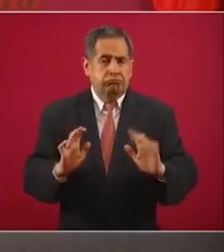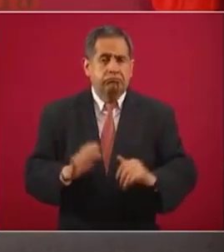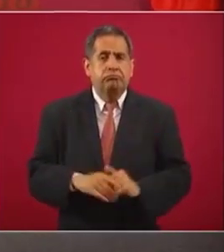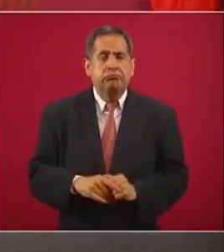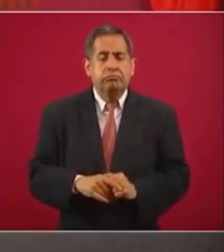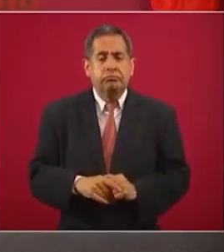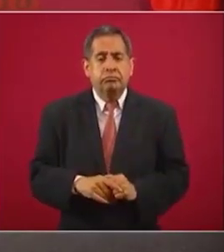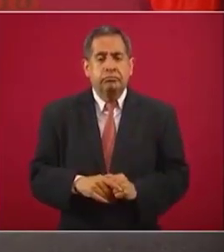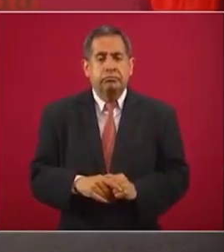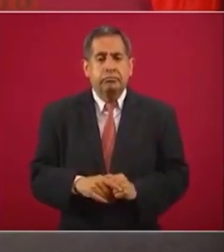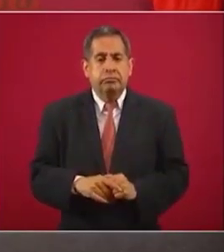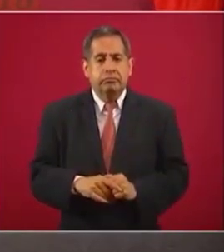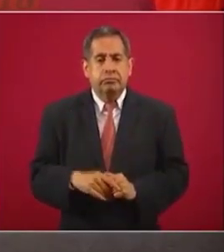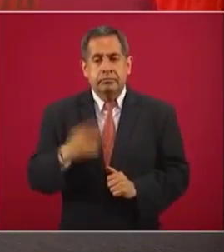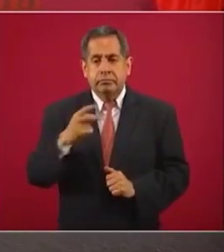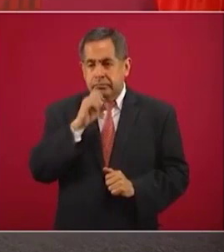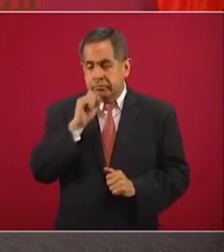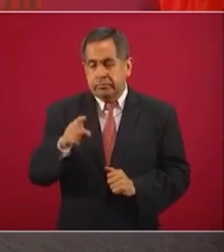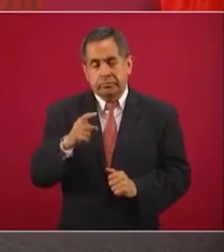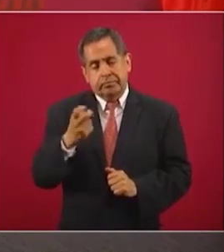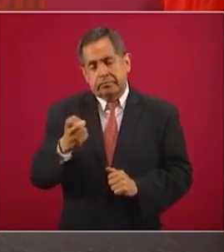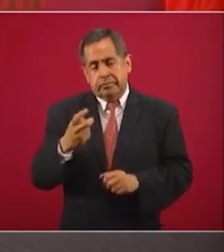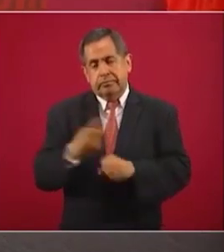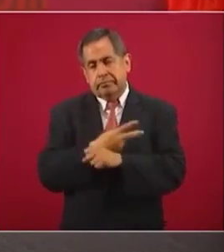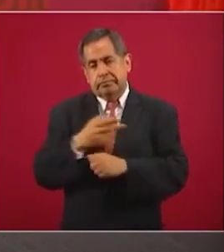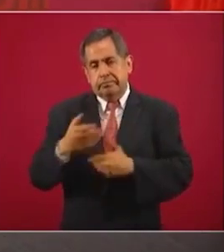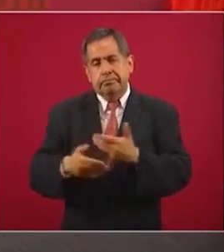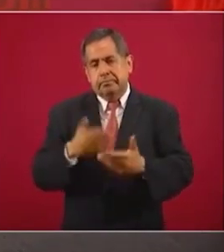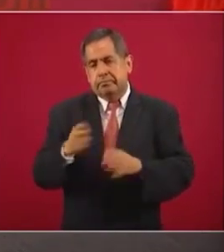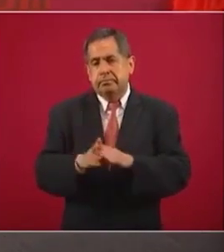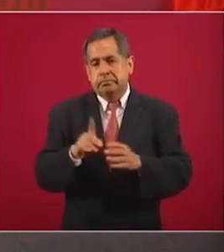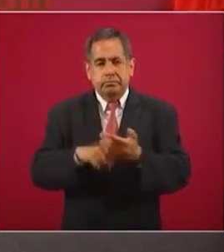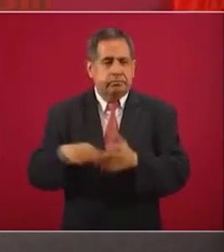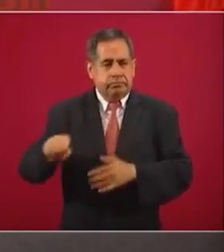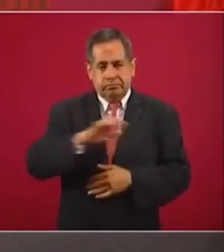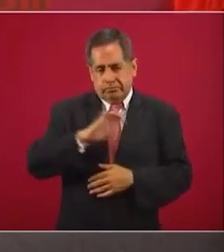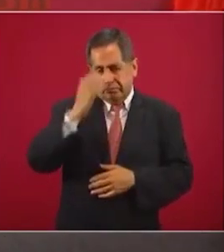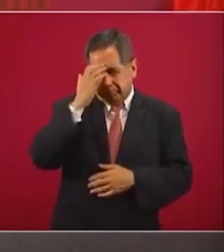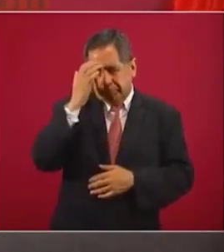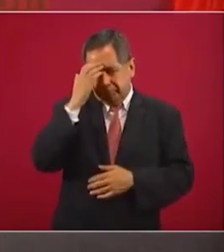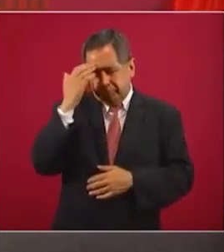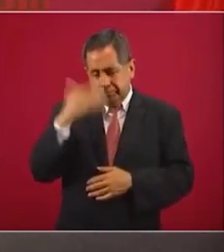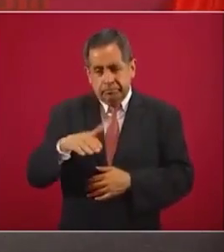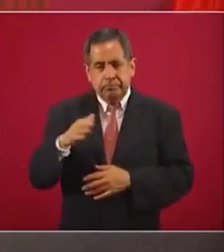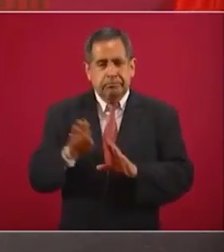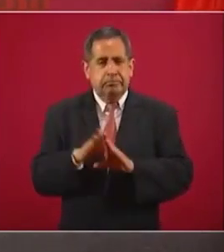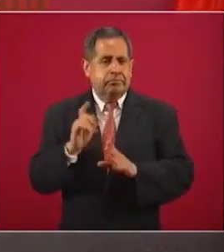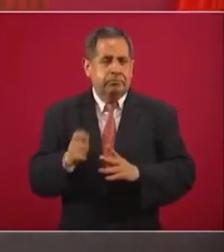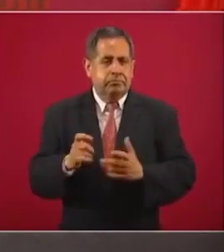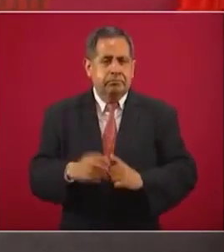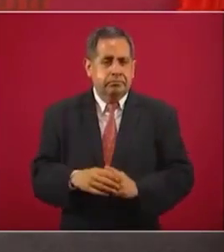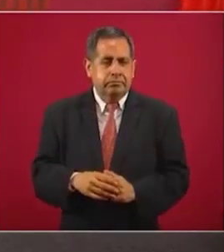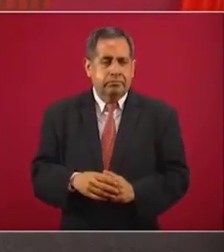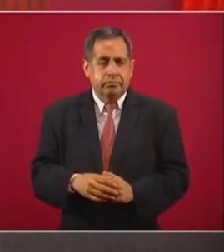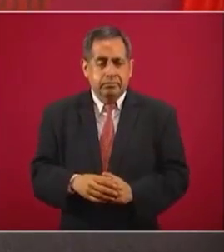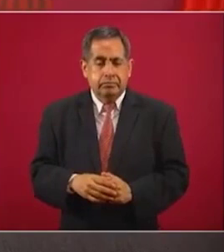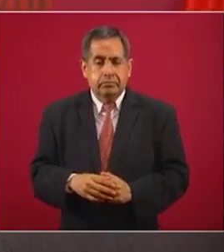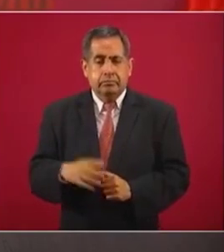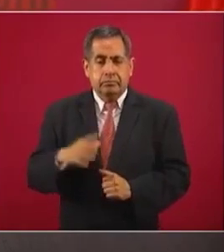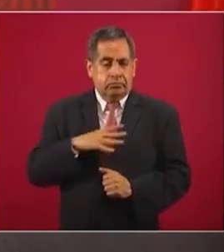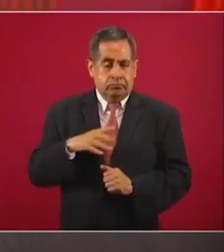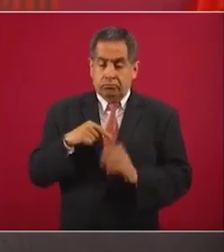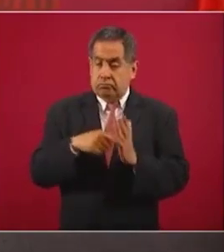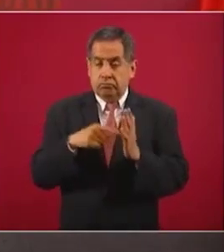Y pues así se dieron las cosas. Ya conocen ustedes que hubo